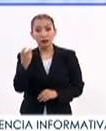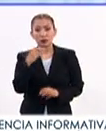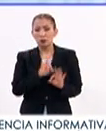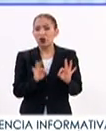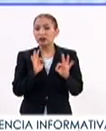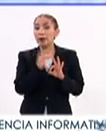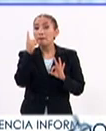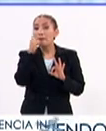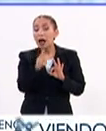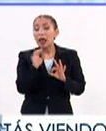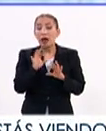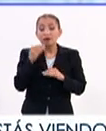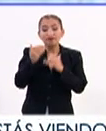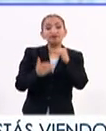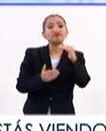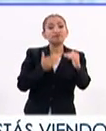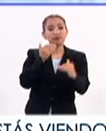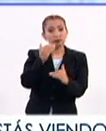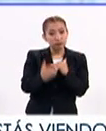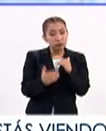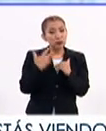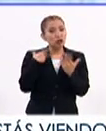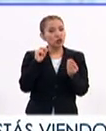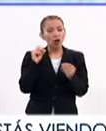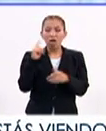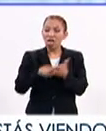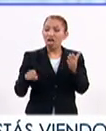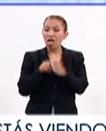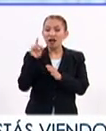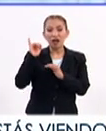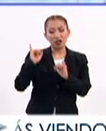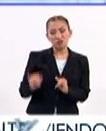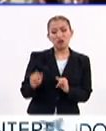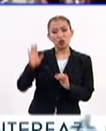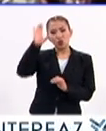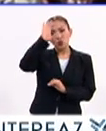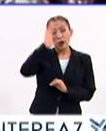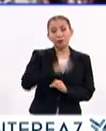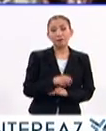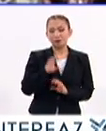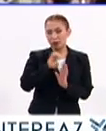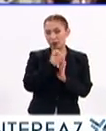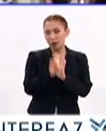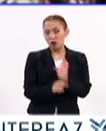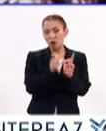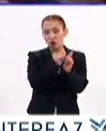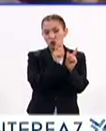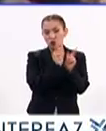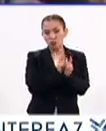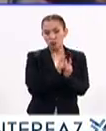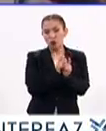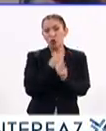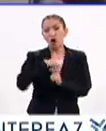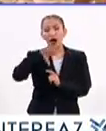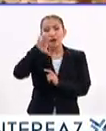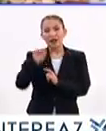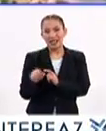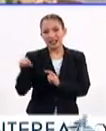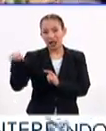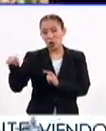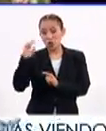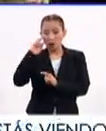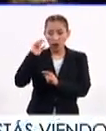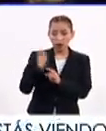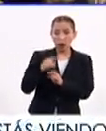crucial para lograr importantes avances sin sacrificar su identidad cultural. En el caso de la población afrodescendiente, uno de los